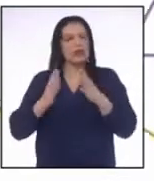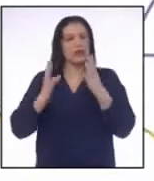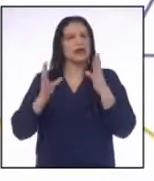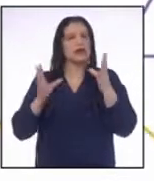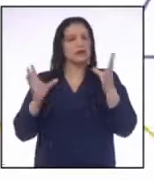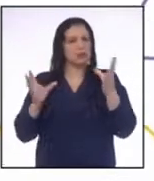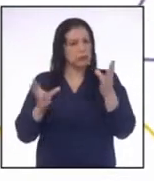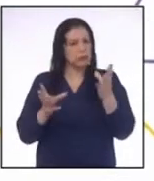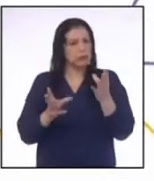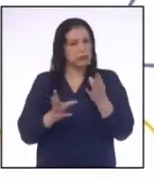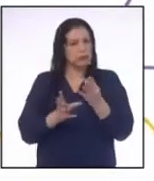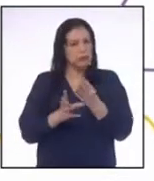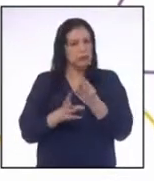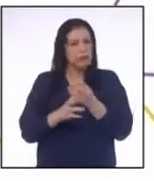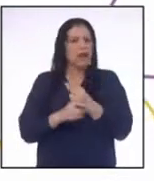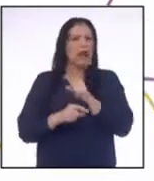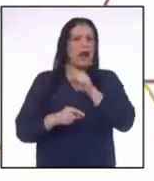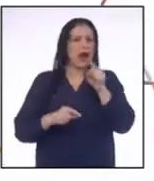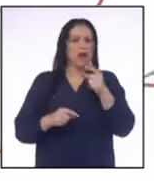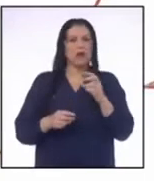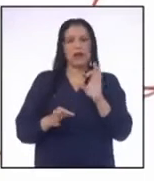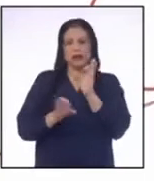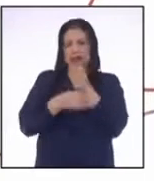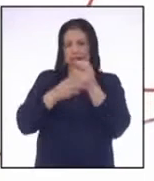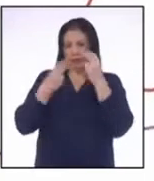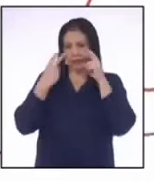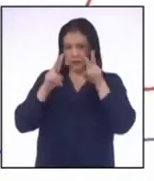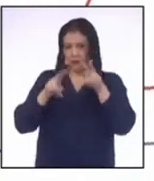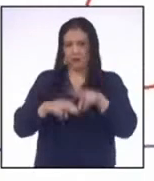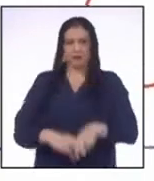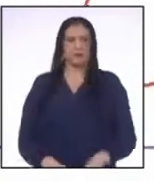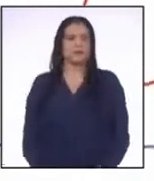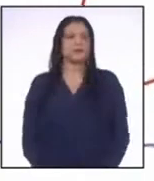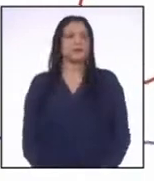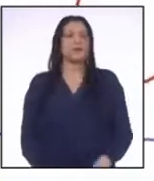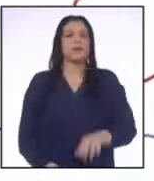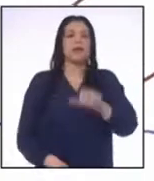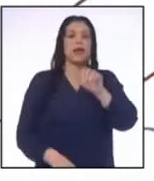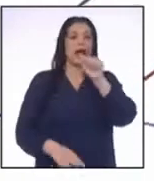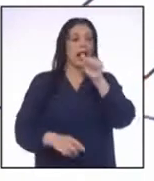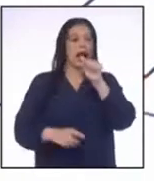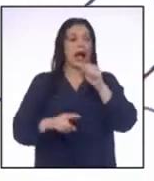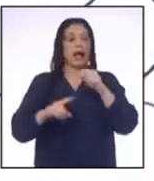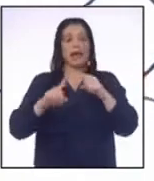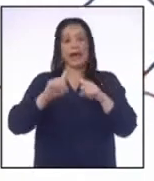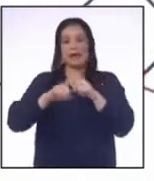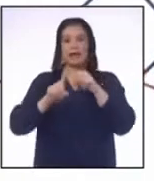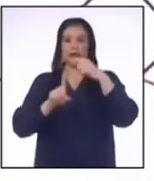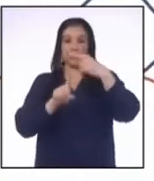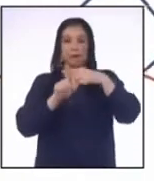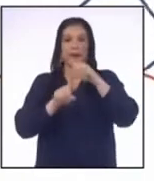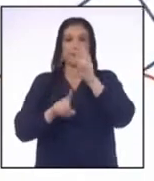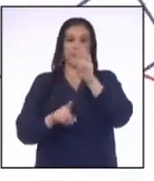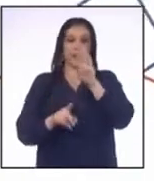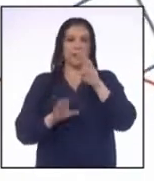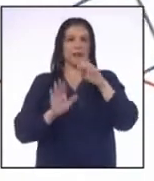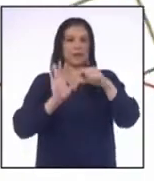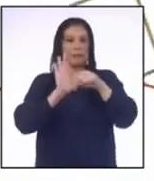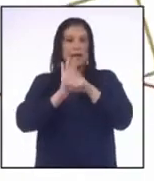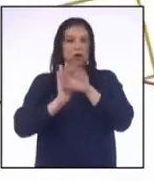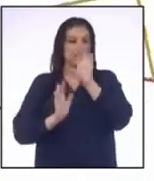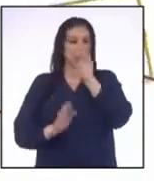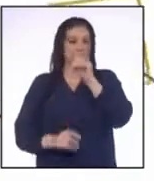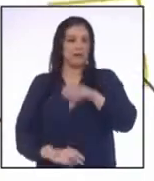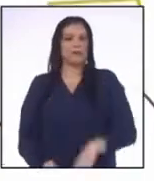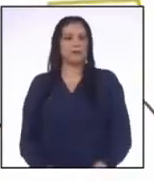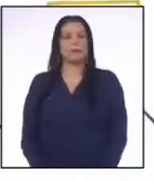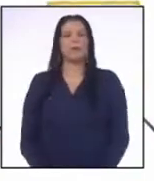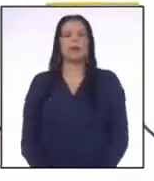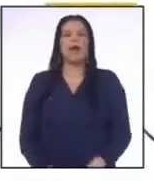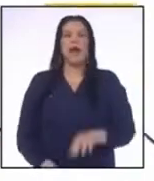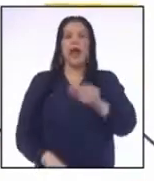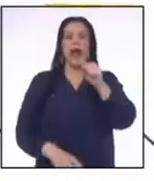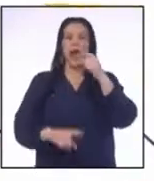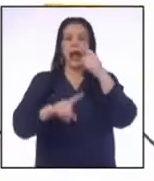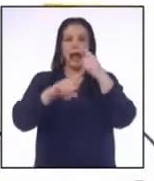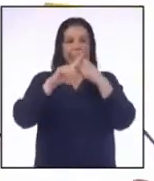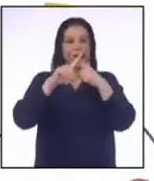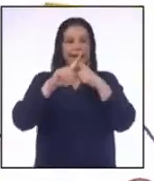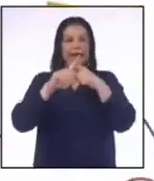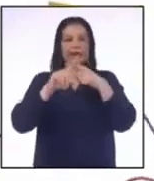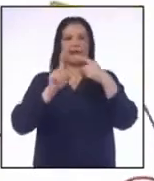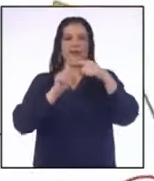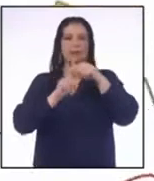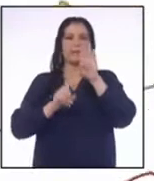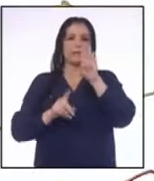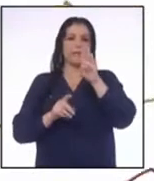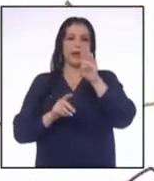reducir A una de estas formas Ax más b Es menor que 0 Ax más b